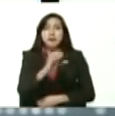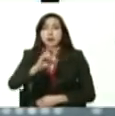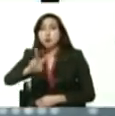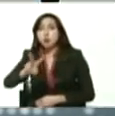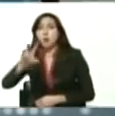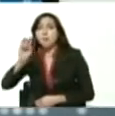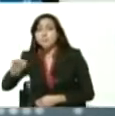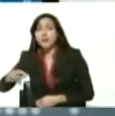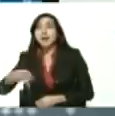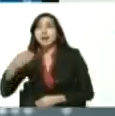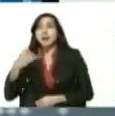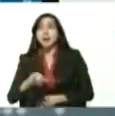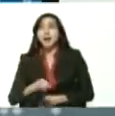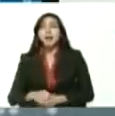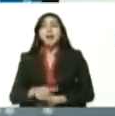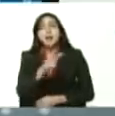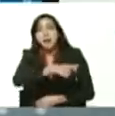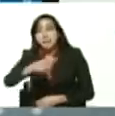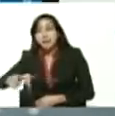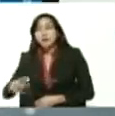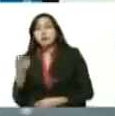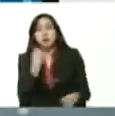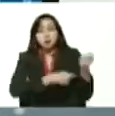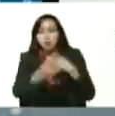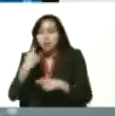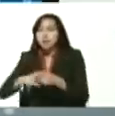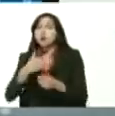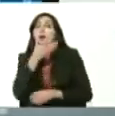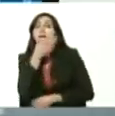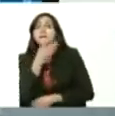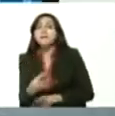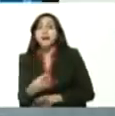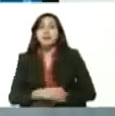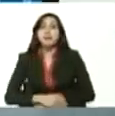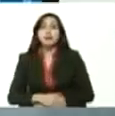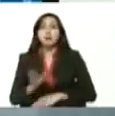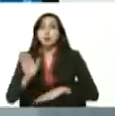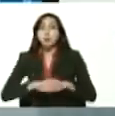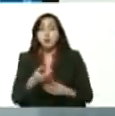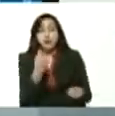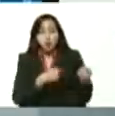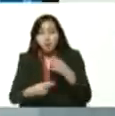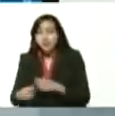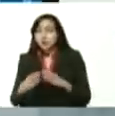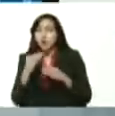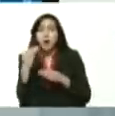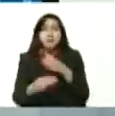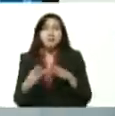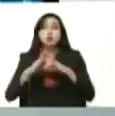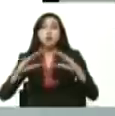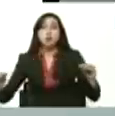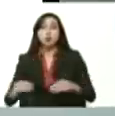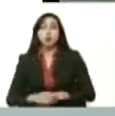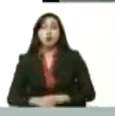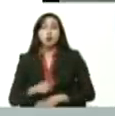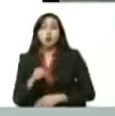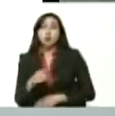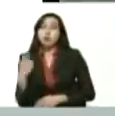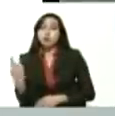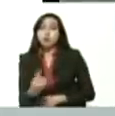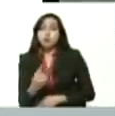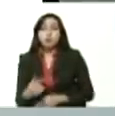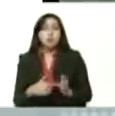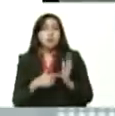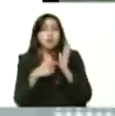del comercio a la persona, mucho más fácil, quiere decir que es el comercio el que hace toda la operación, usted solamente lo que le va a indicar